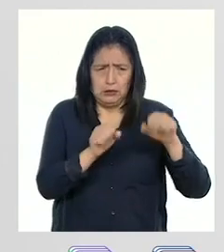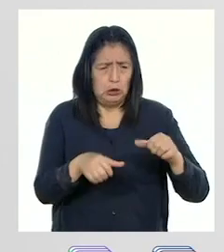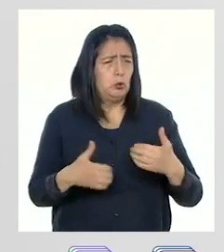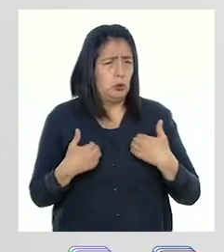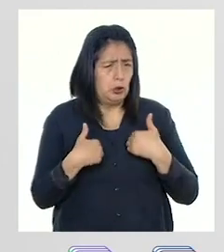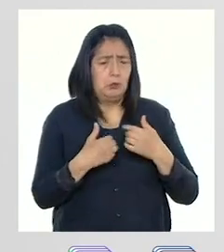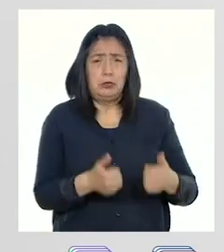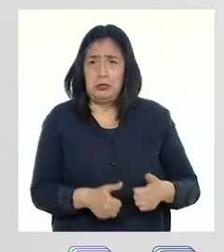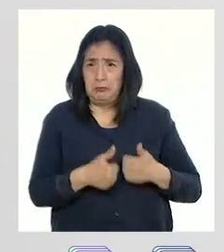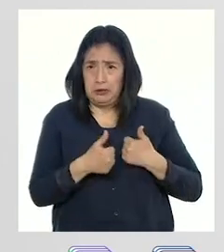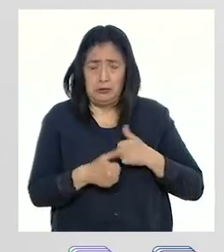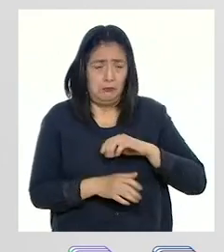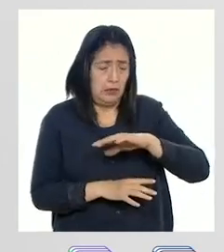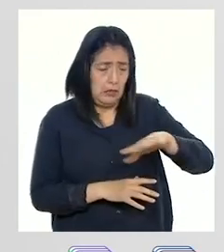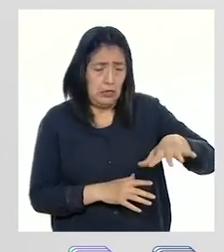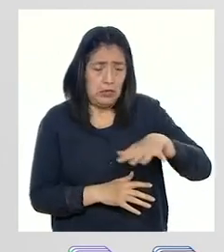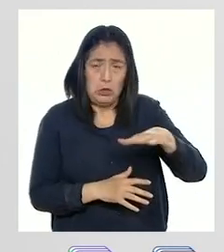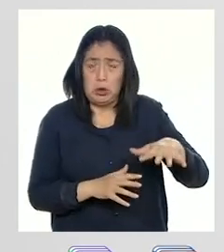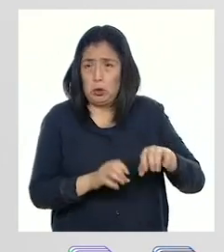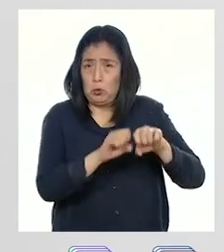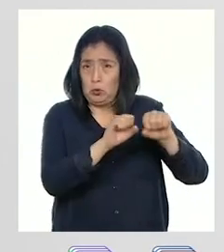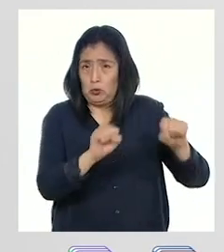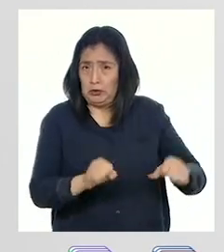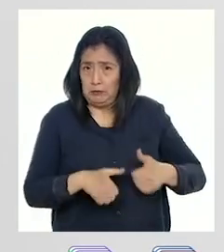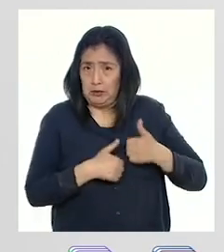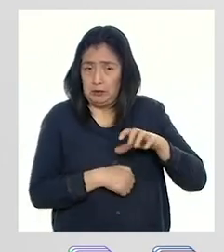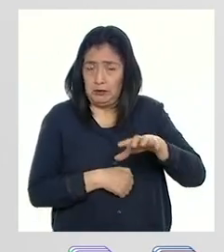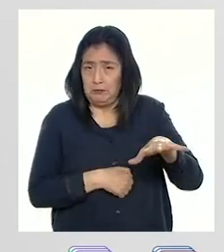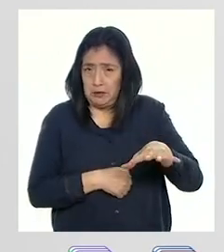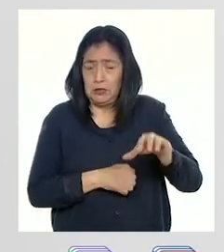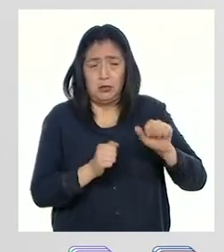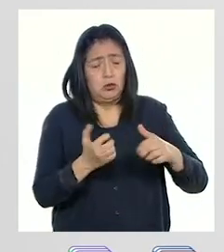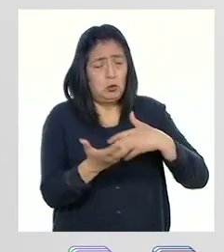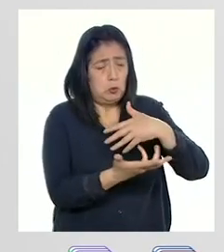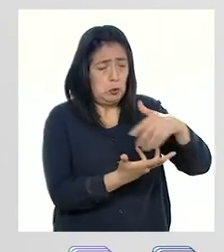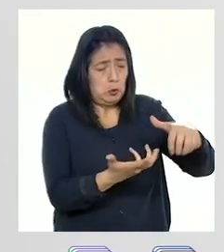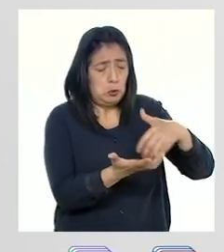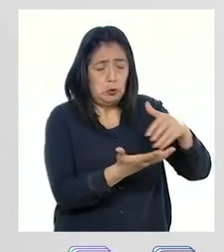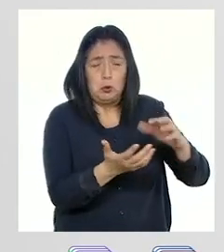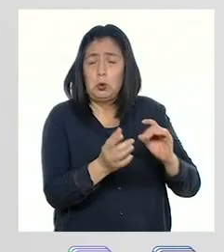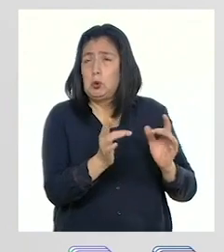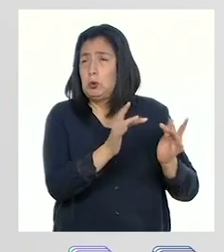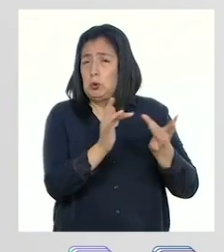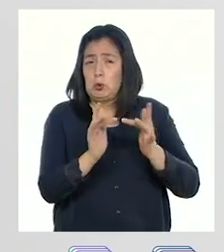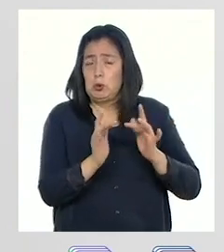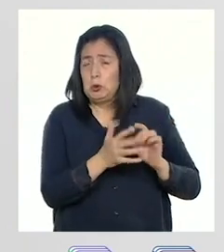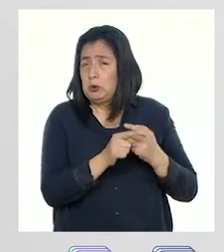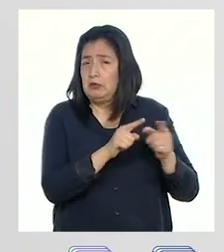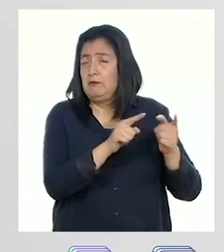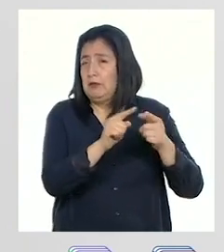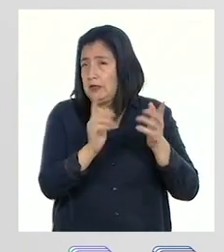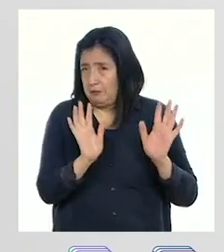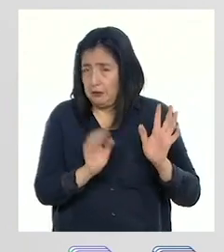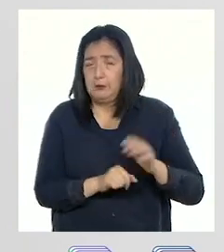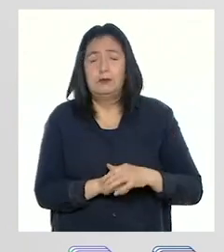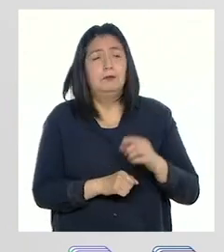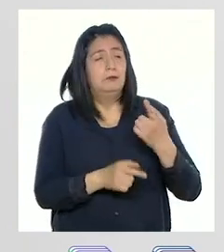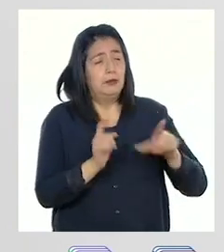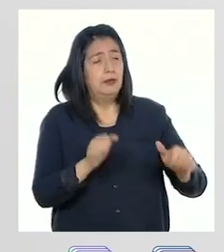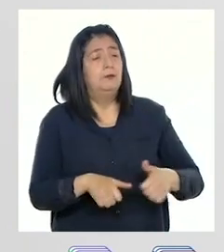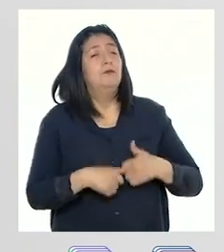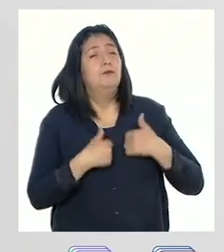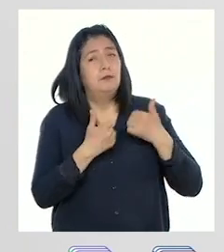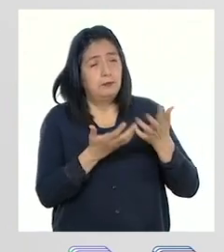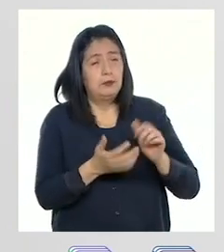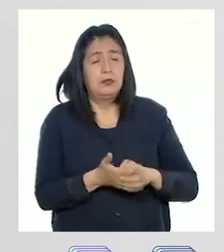animales que conviven en un mismo ecosistema interactúan o se relacionan de una u otra manera para